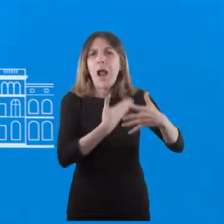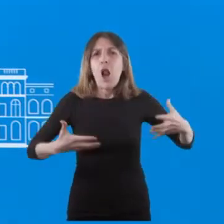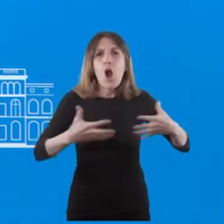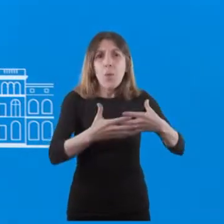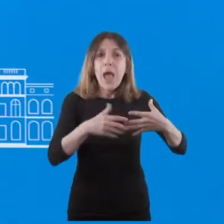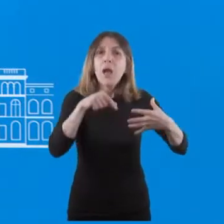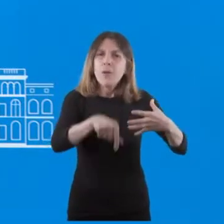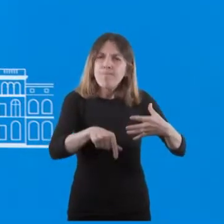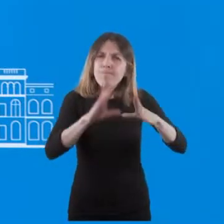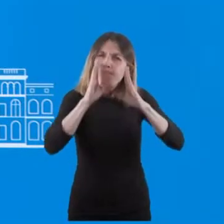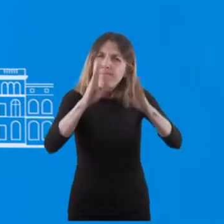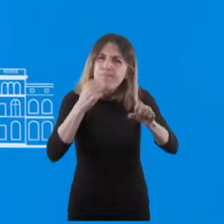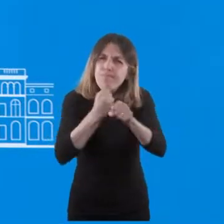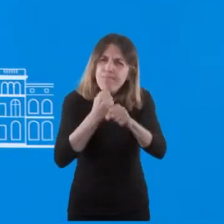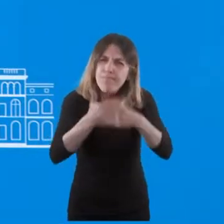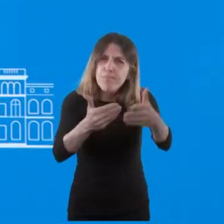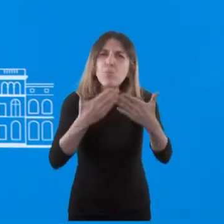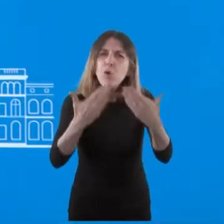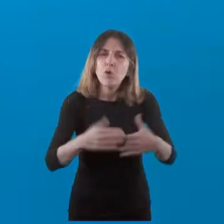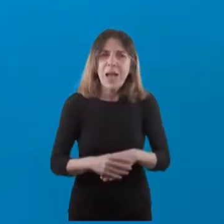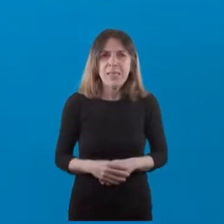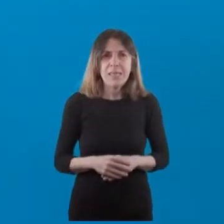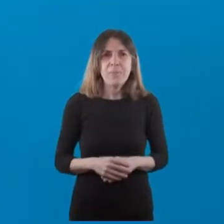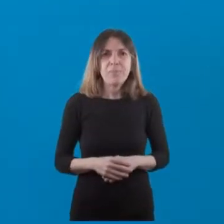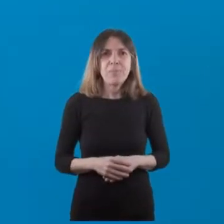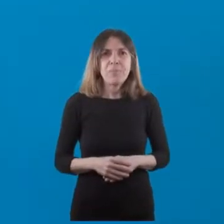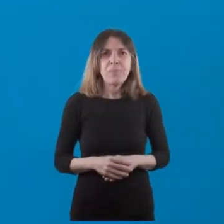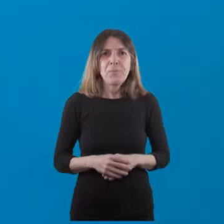en eso estamos concentrados y en eso estamos trabajando. Muchas gracias, Luciana.